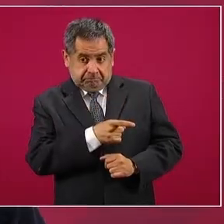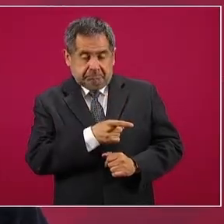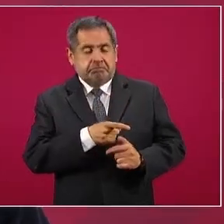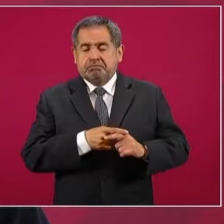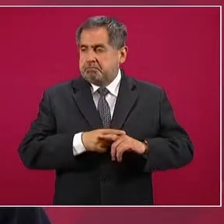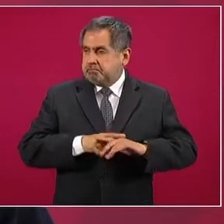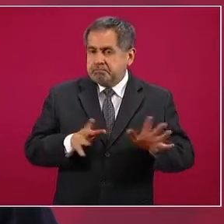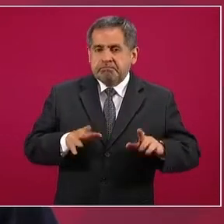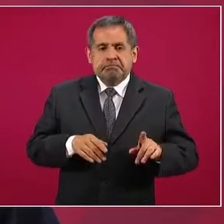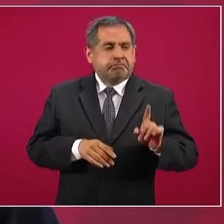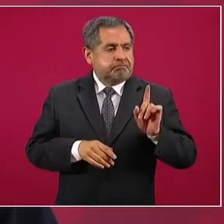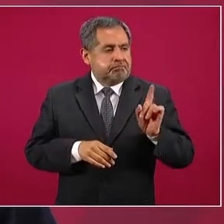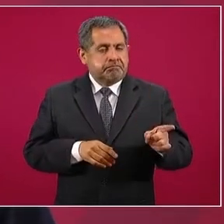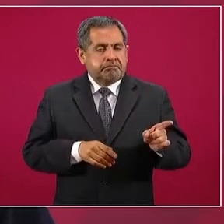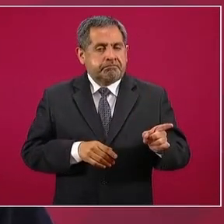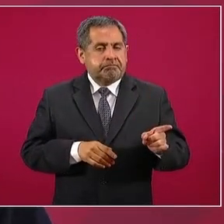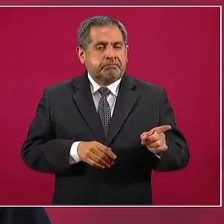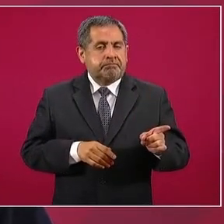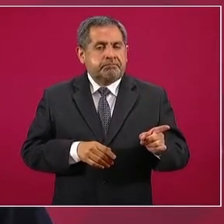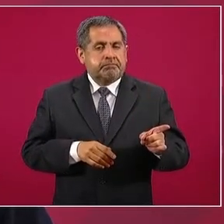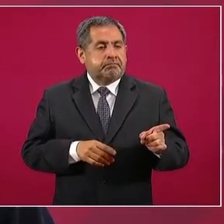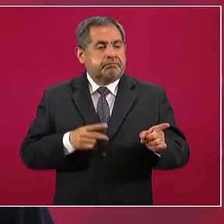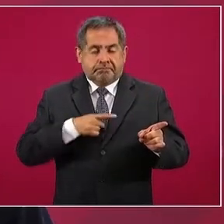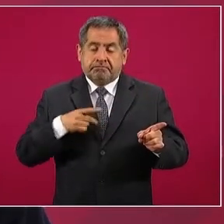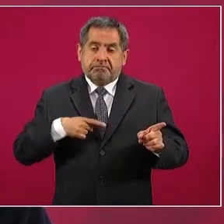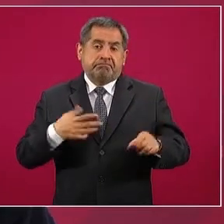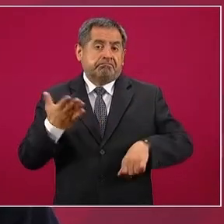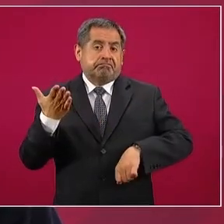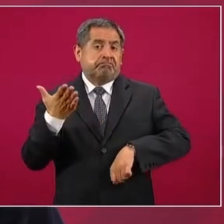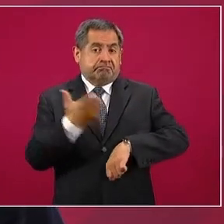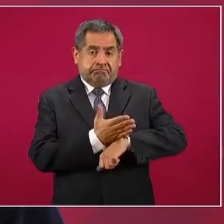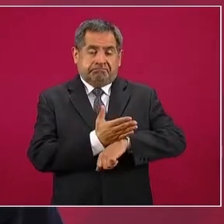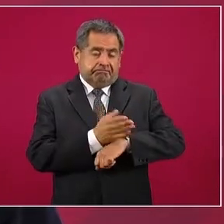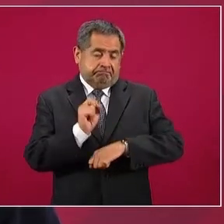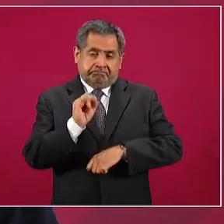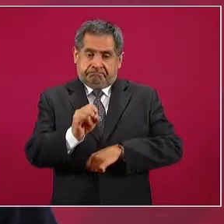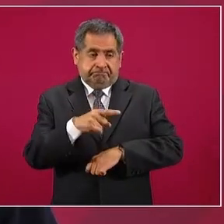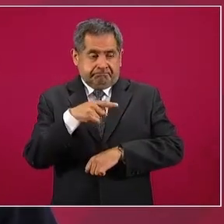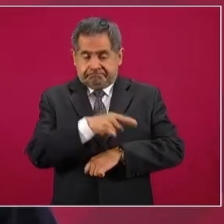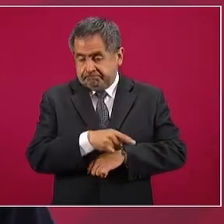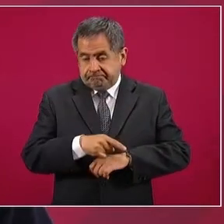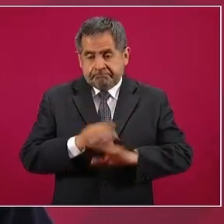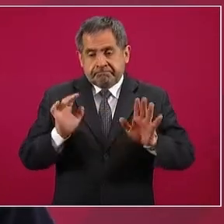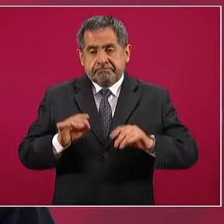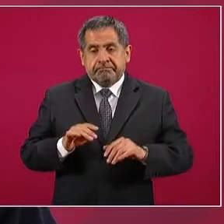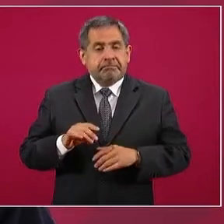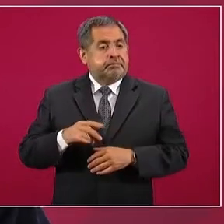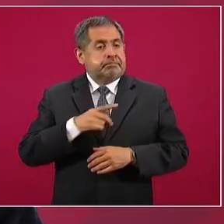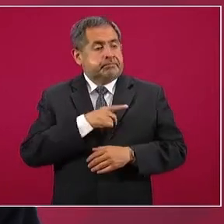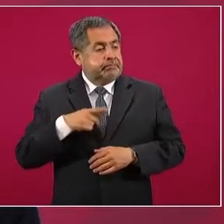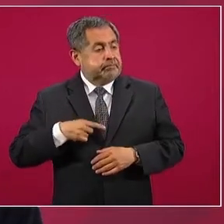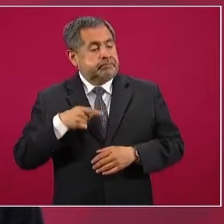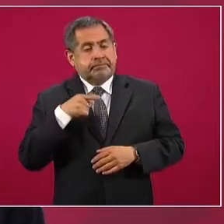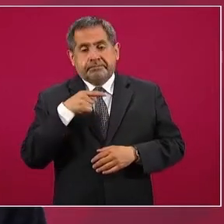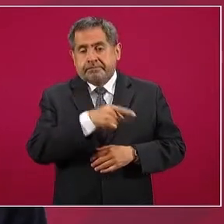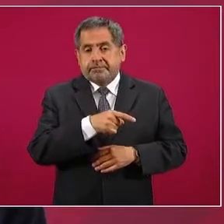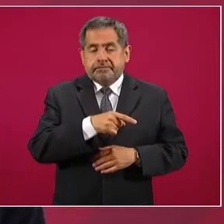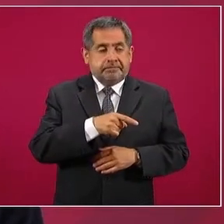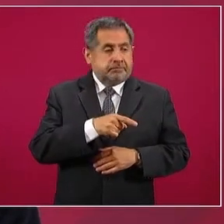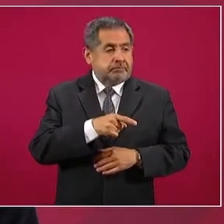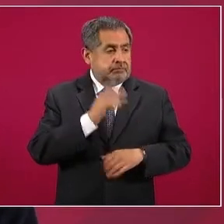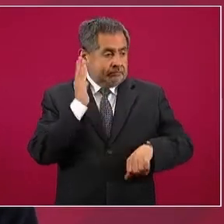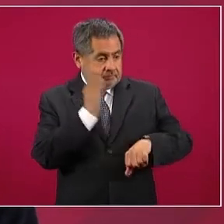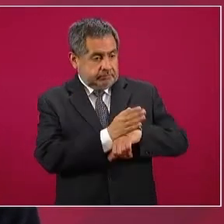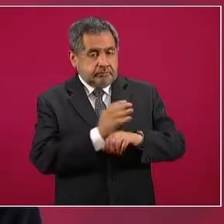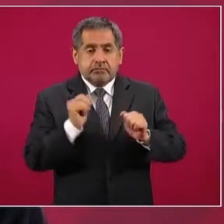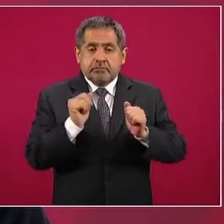deben ser castigados, sino se tiene que procurar que devuelvan